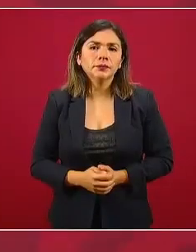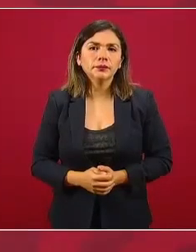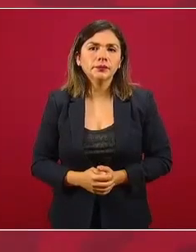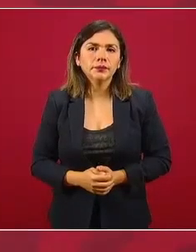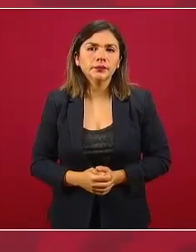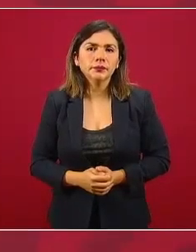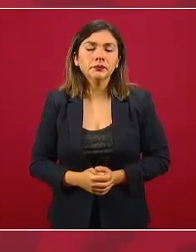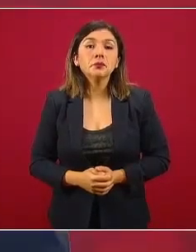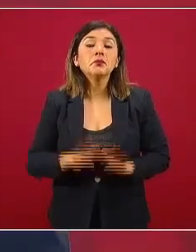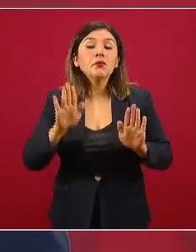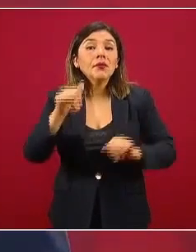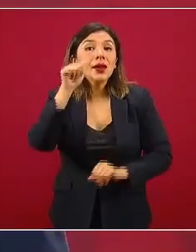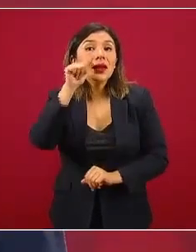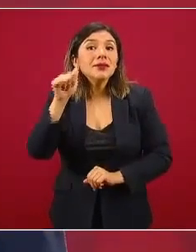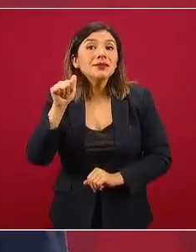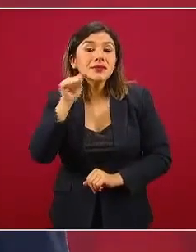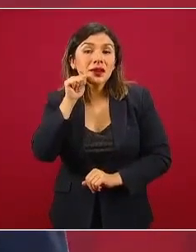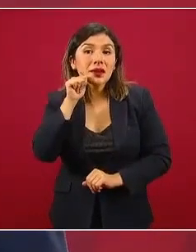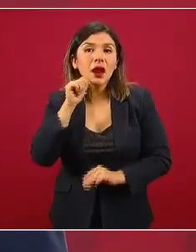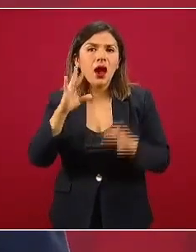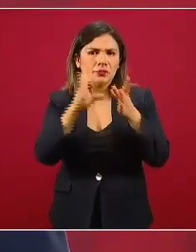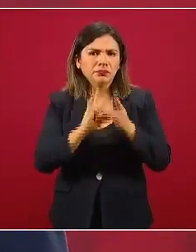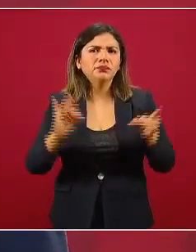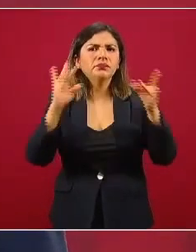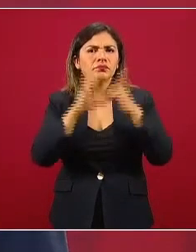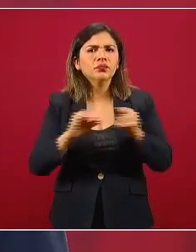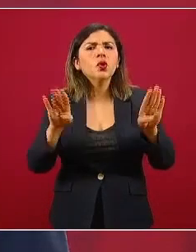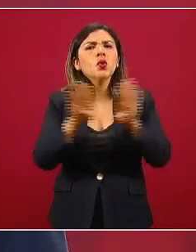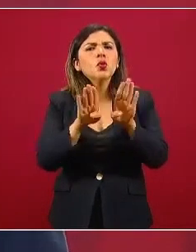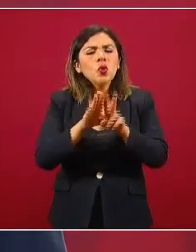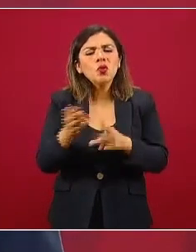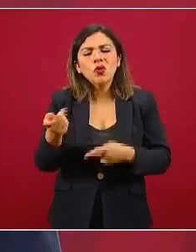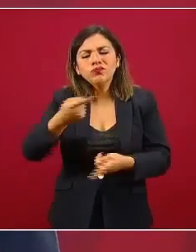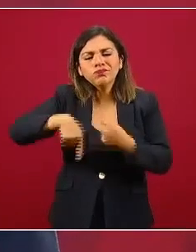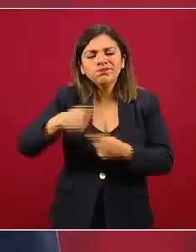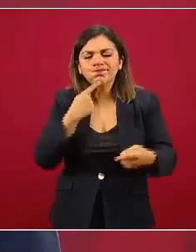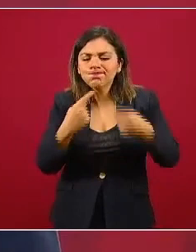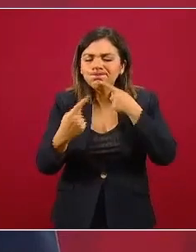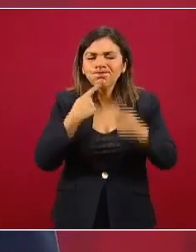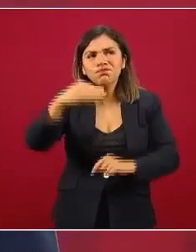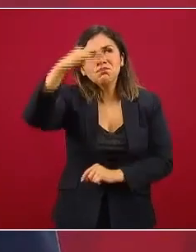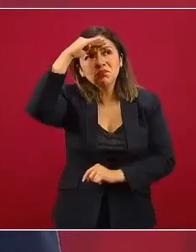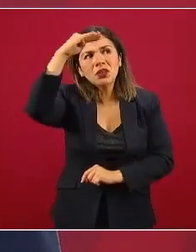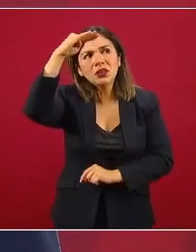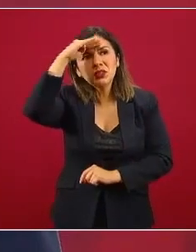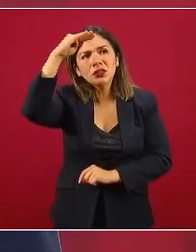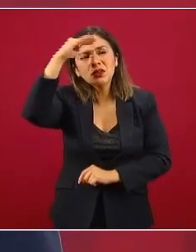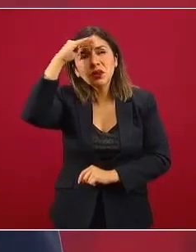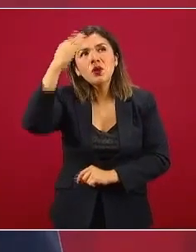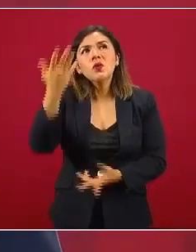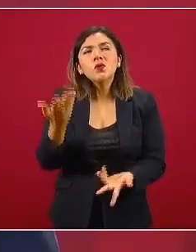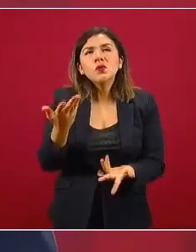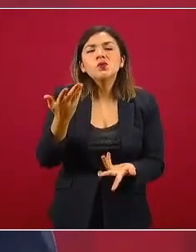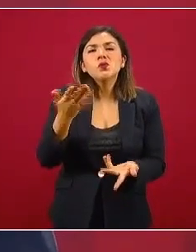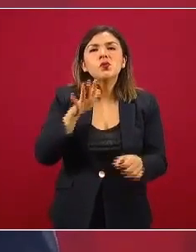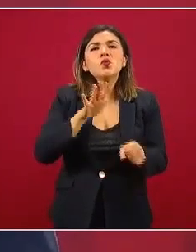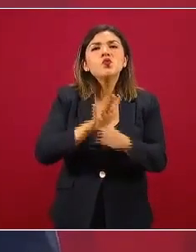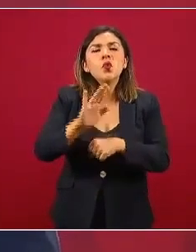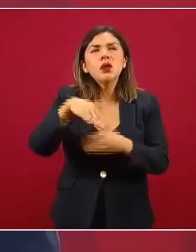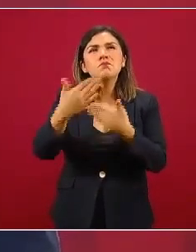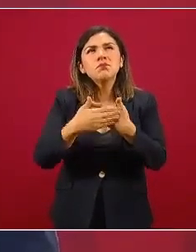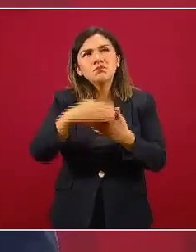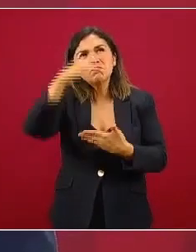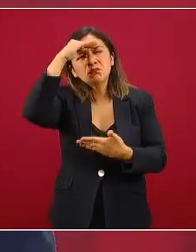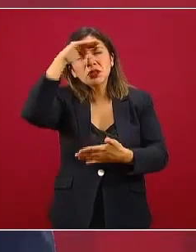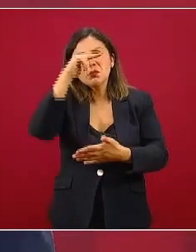Ayer hablábamos de cómo estamos pensando, cuál es nuestra proyección